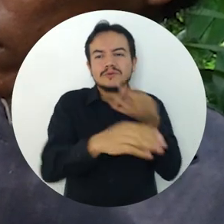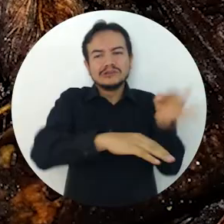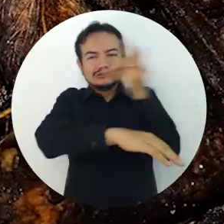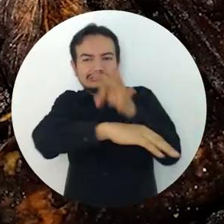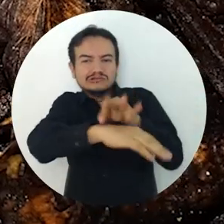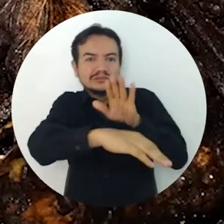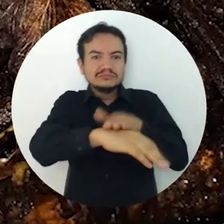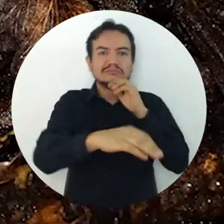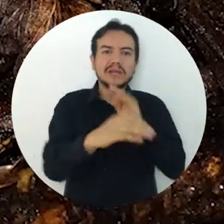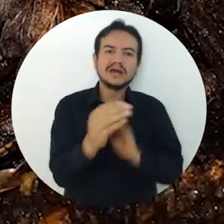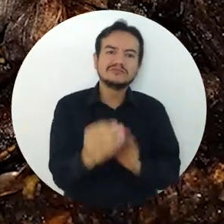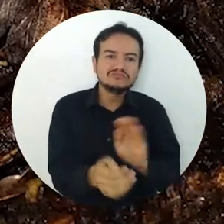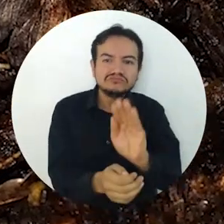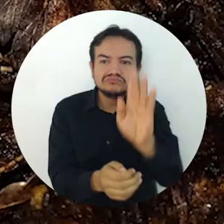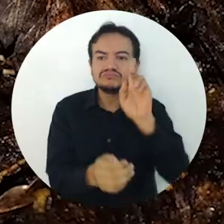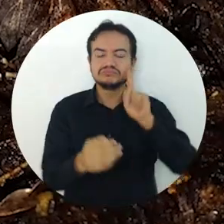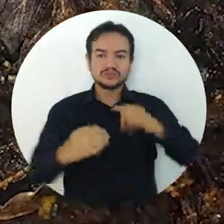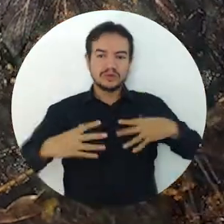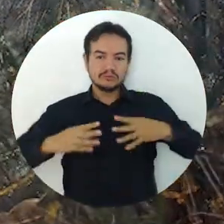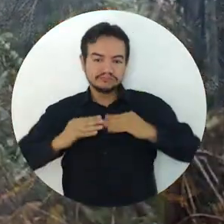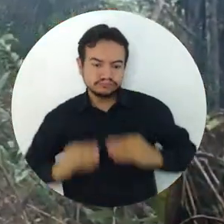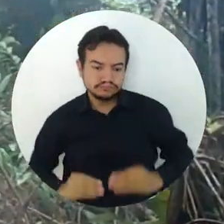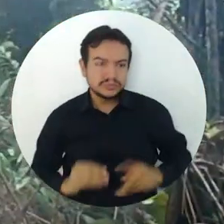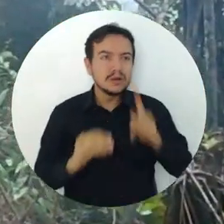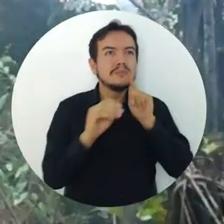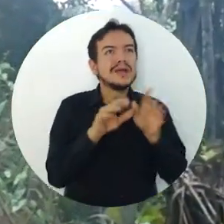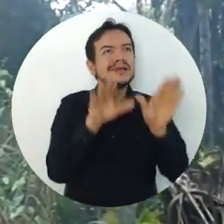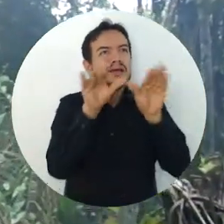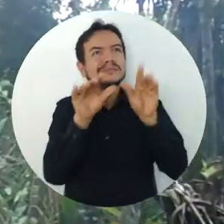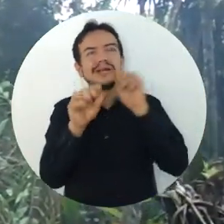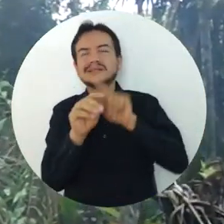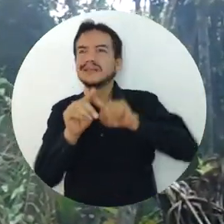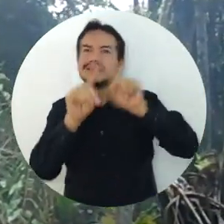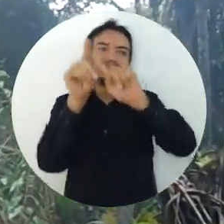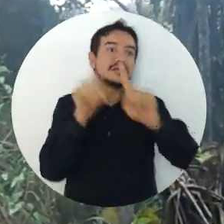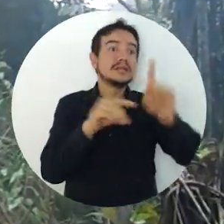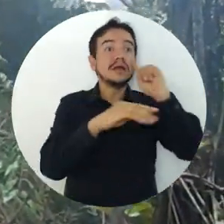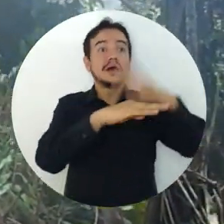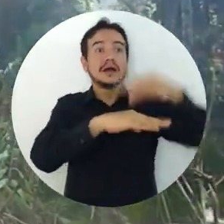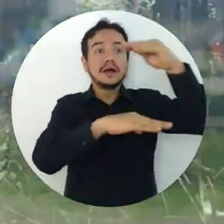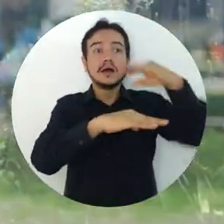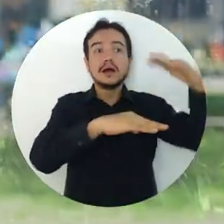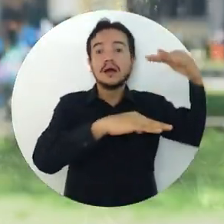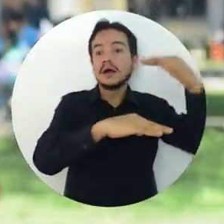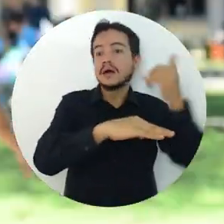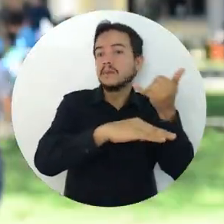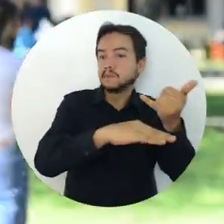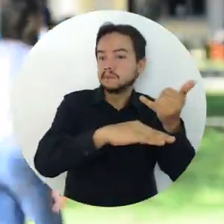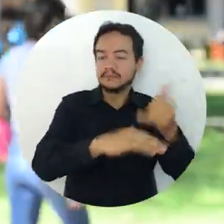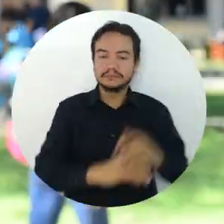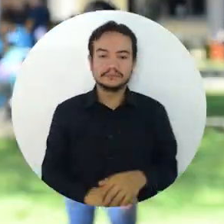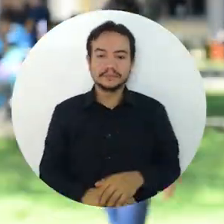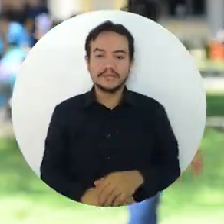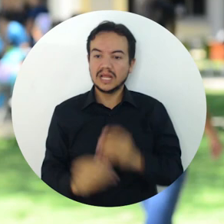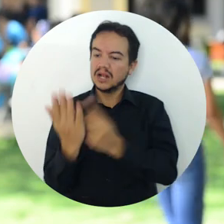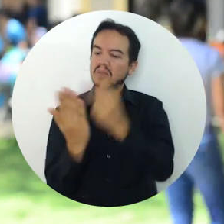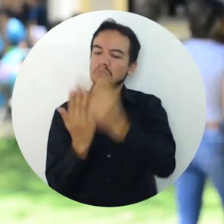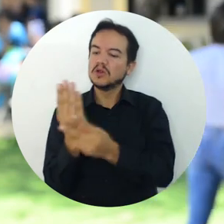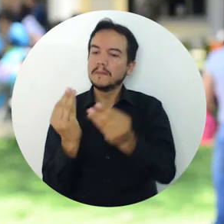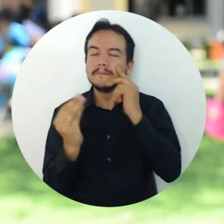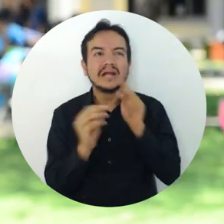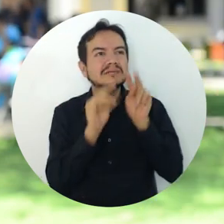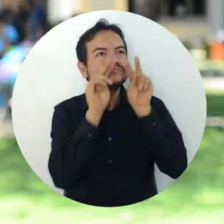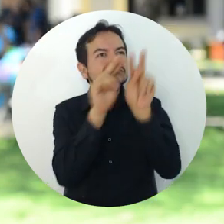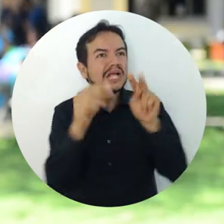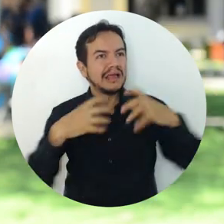vertebrados, biosonidos y etnobiología en lugares recónditos de la Sierra Nevada de Santa Marta. El proyecto pretende inventariar